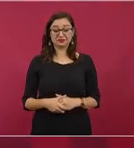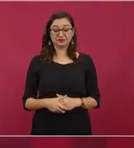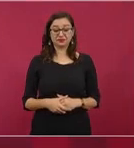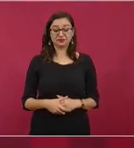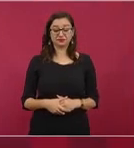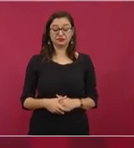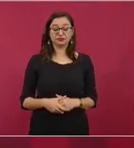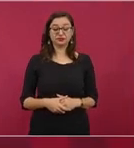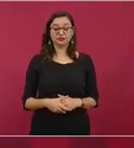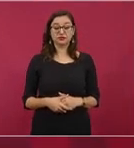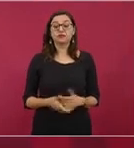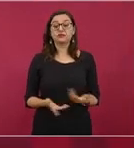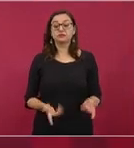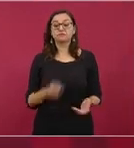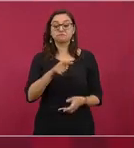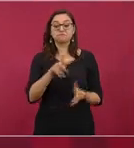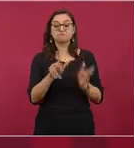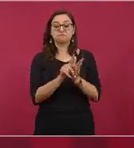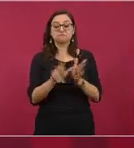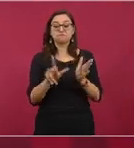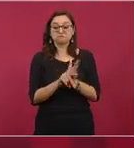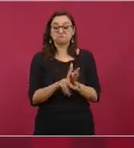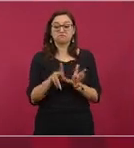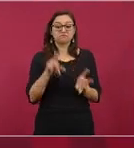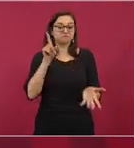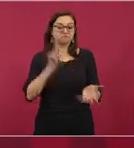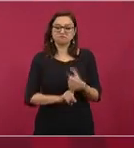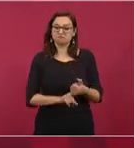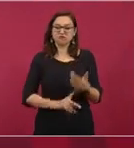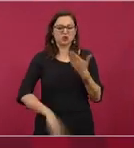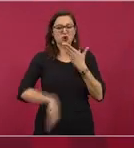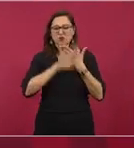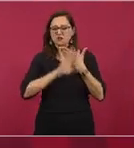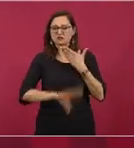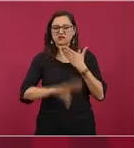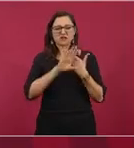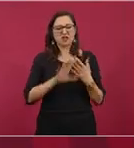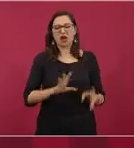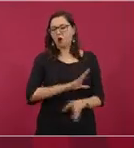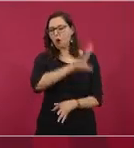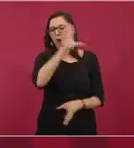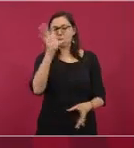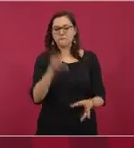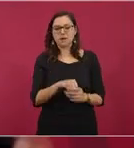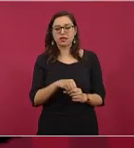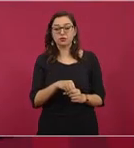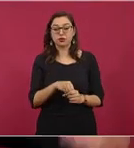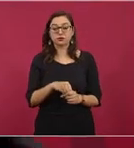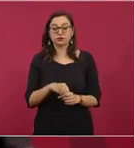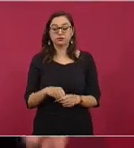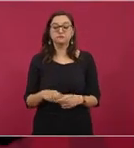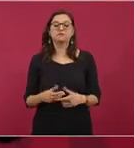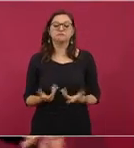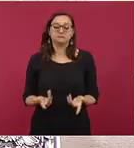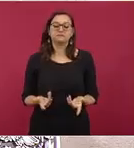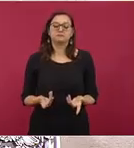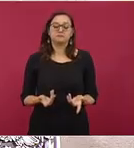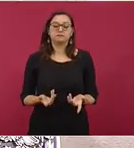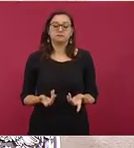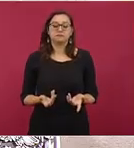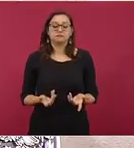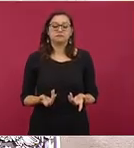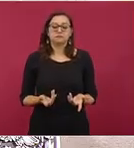periódico tendencioso completamente entonces claro que ya